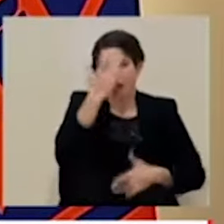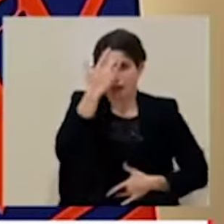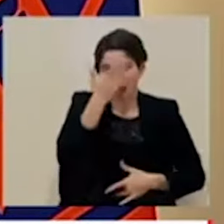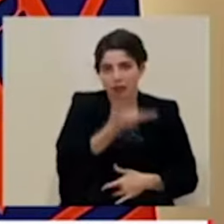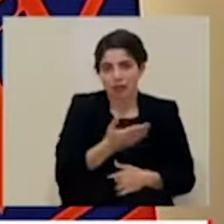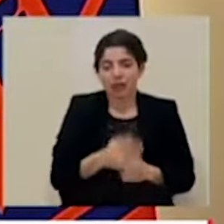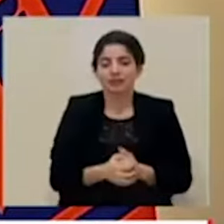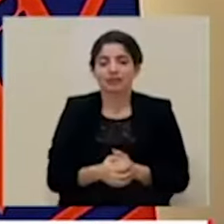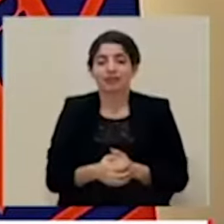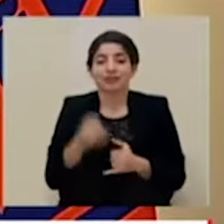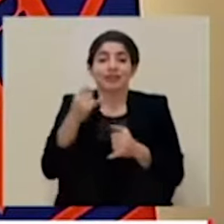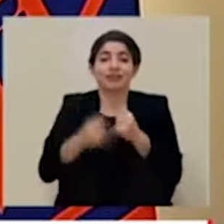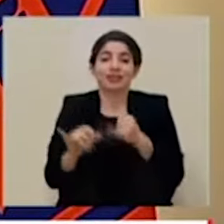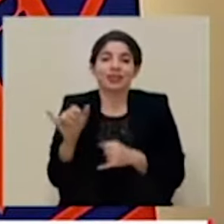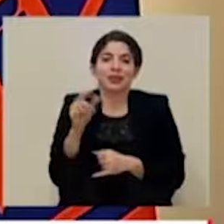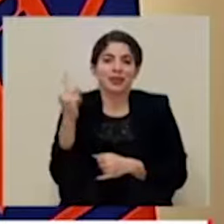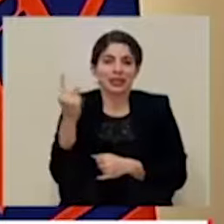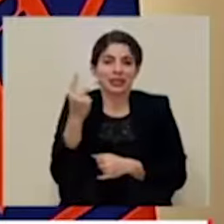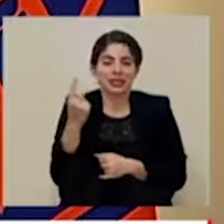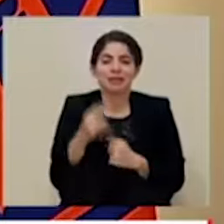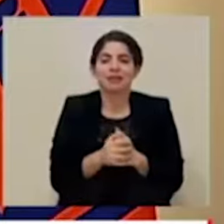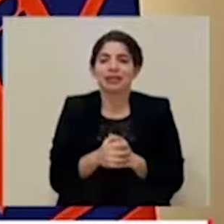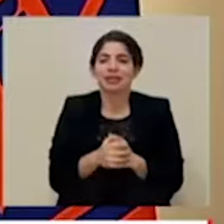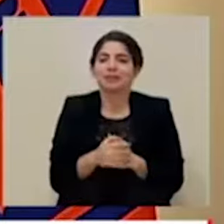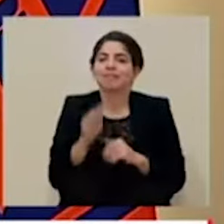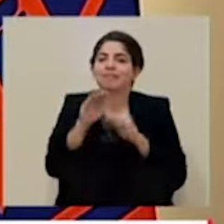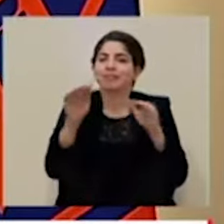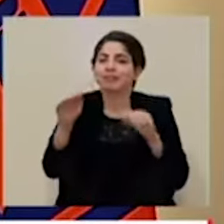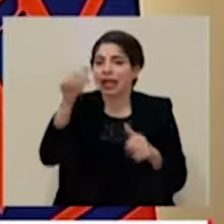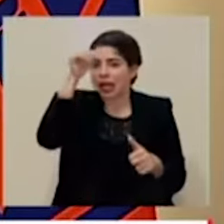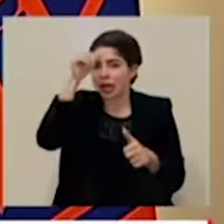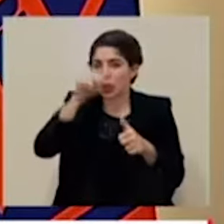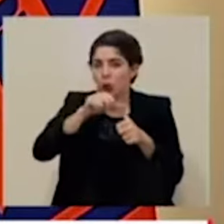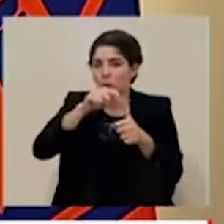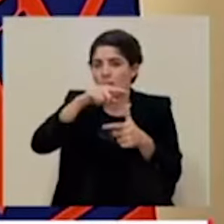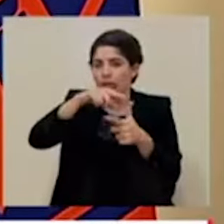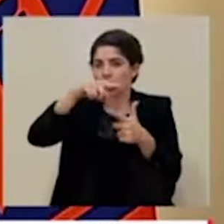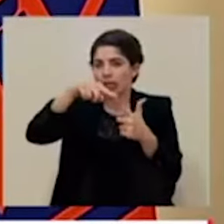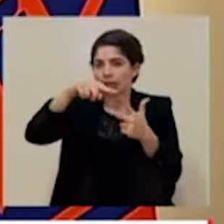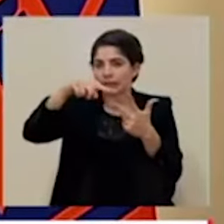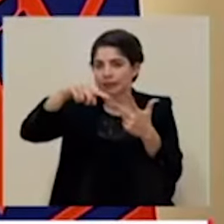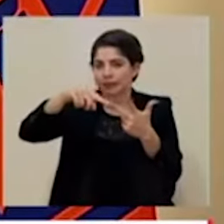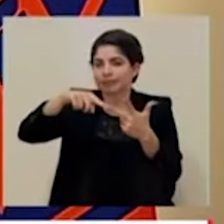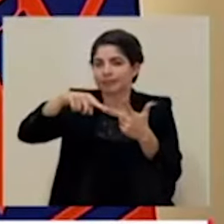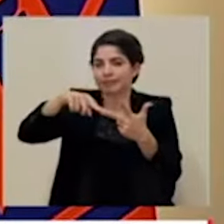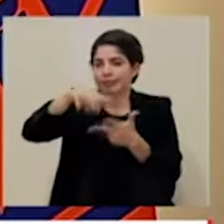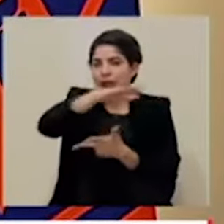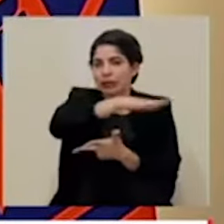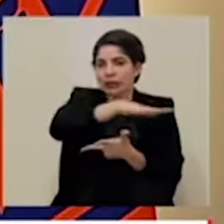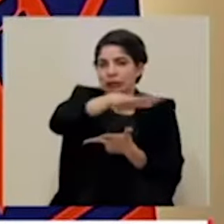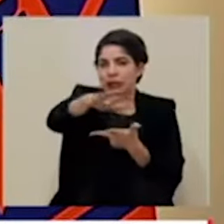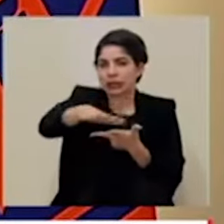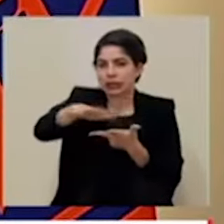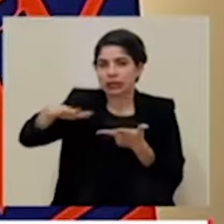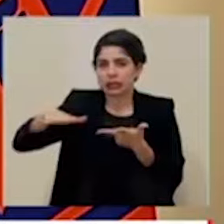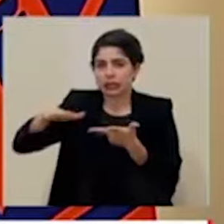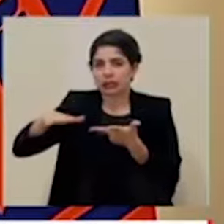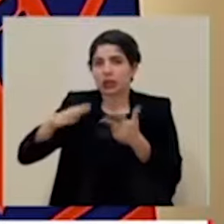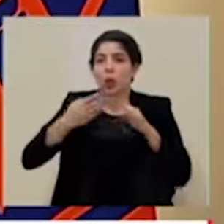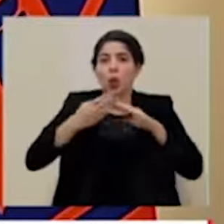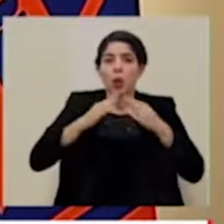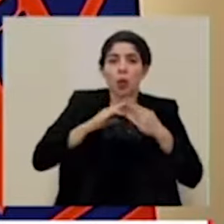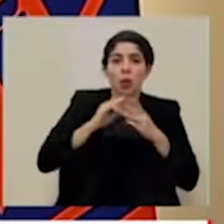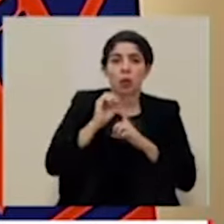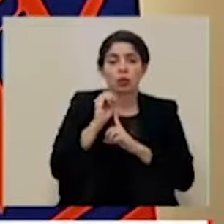como siempre lo hago, recordar los tres escenarios en que nosotros como comunidad, como